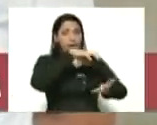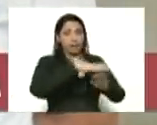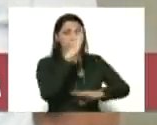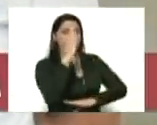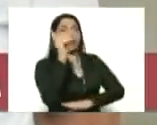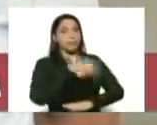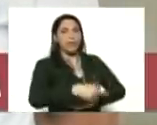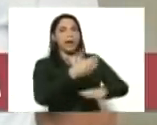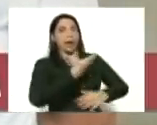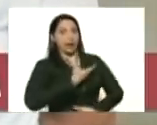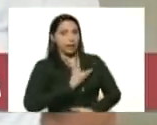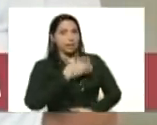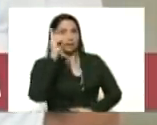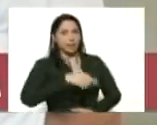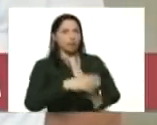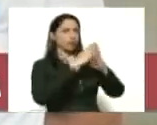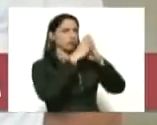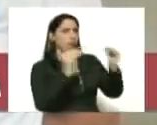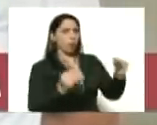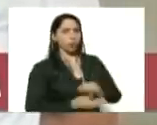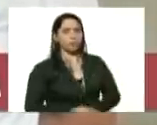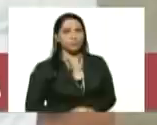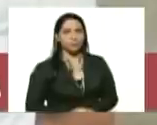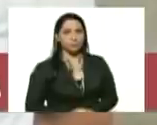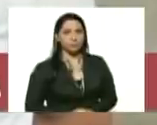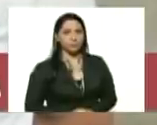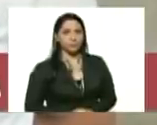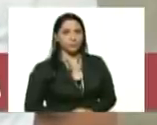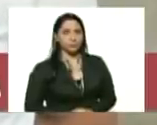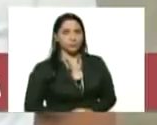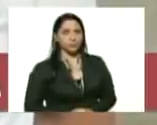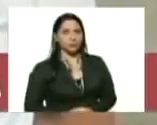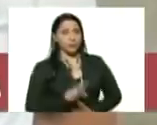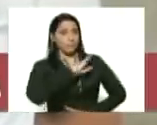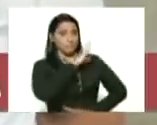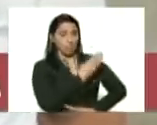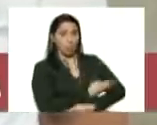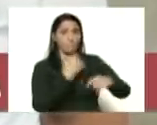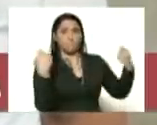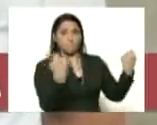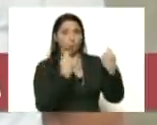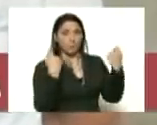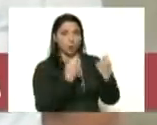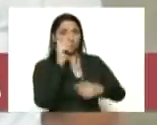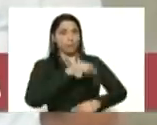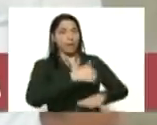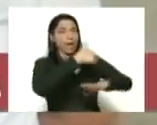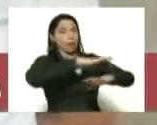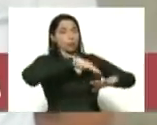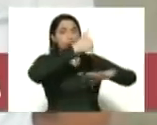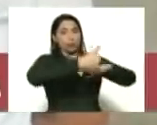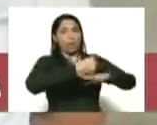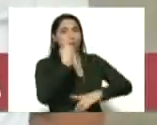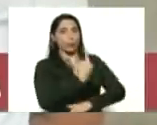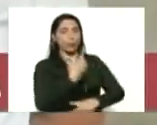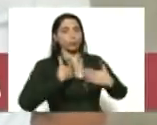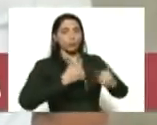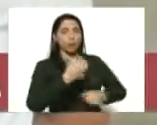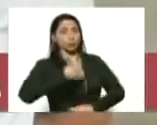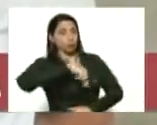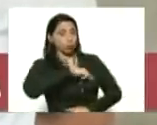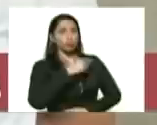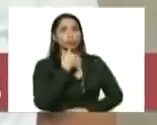alcaldía y de todos los el poder popular y la autoridad única de salud nosotros